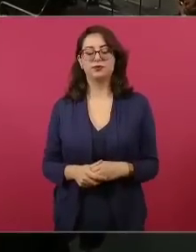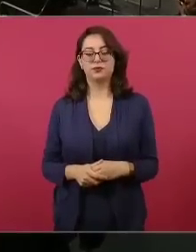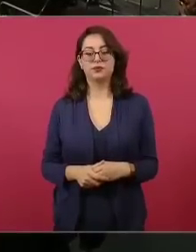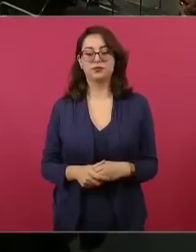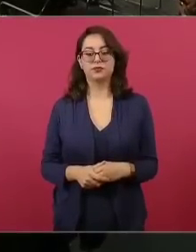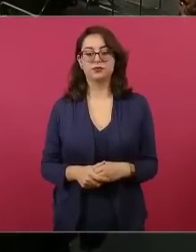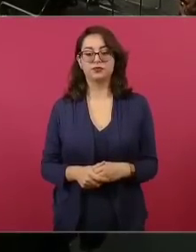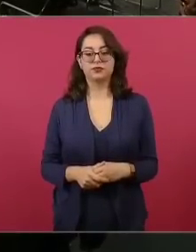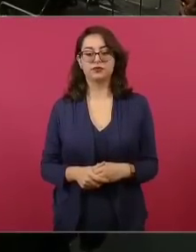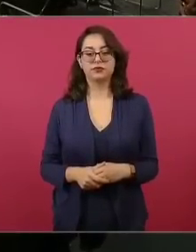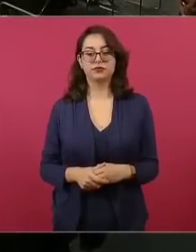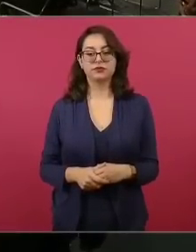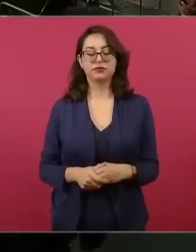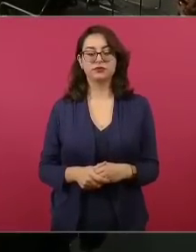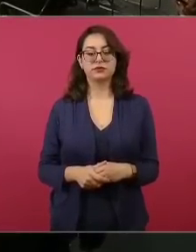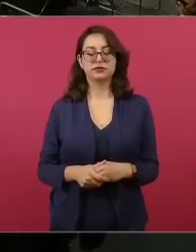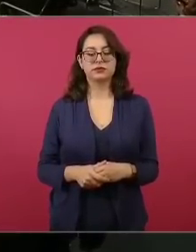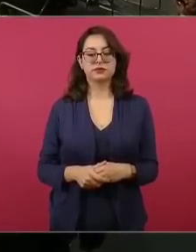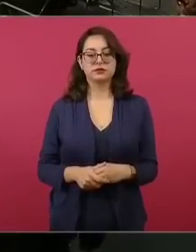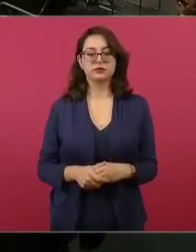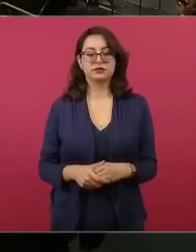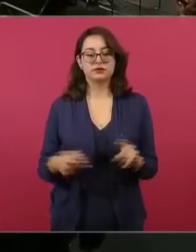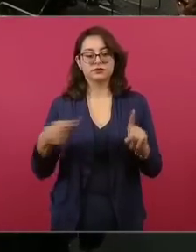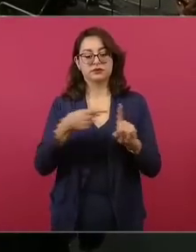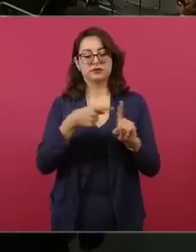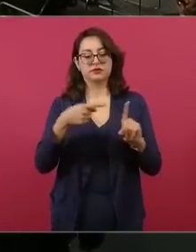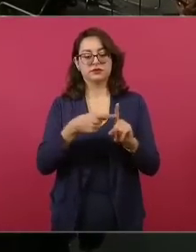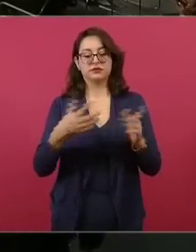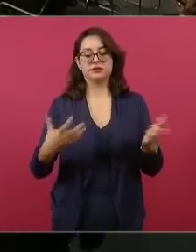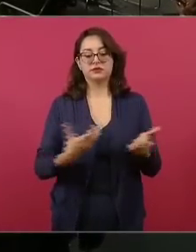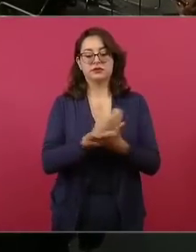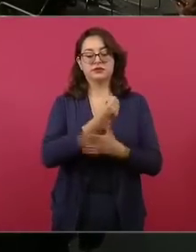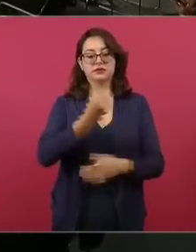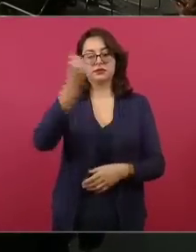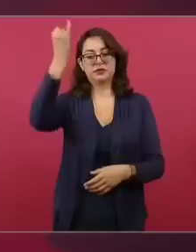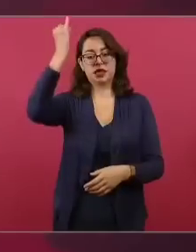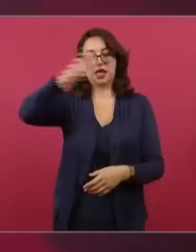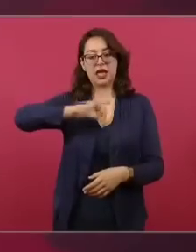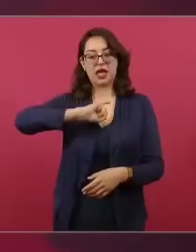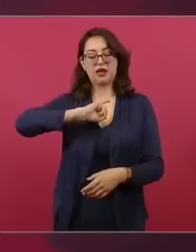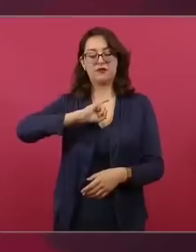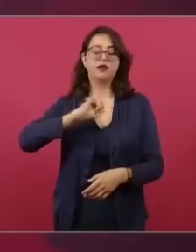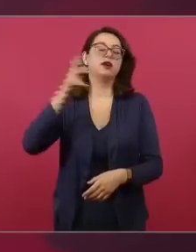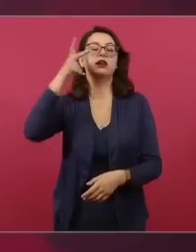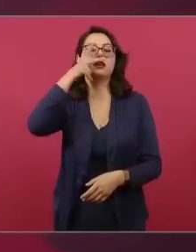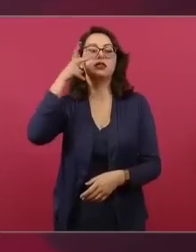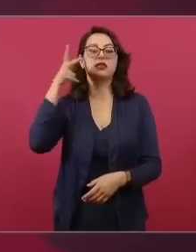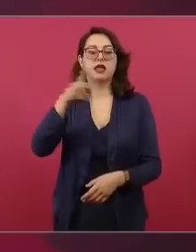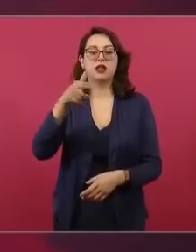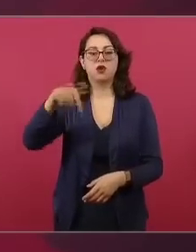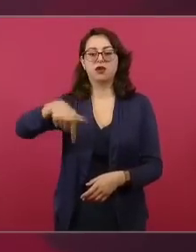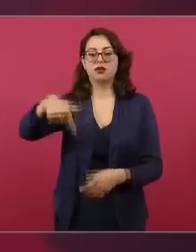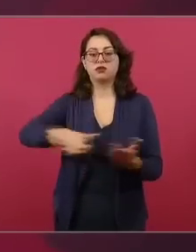jefa delegacional en Miguel Hidalgo, donde viven los más ricos de México,